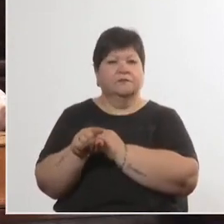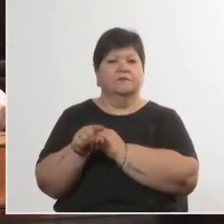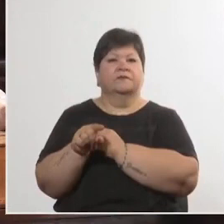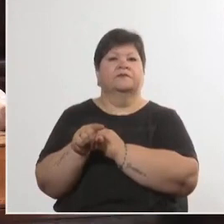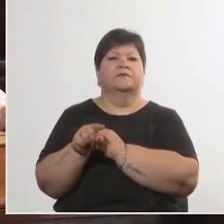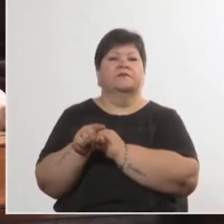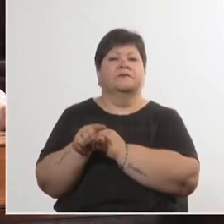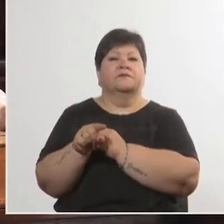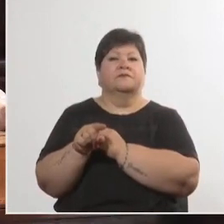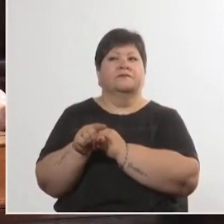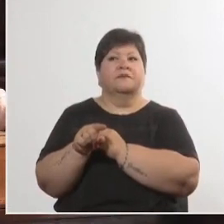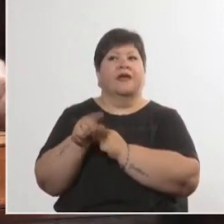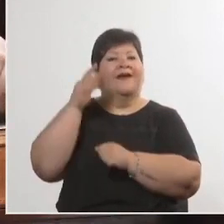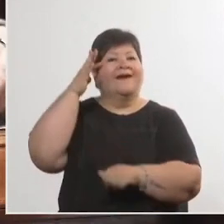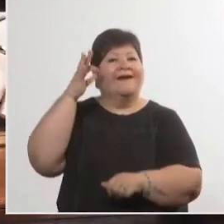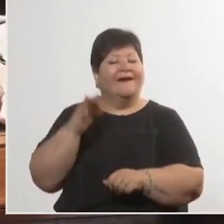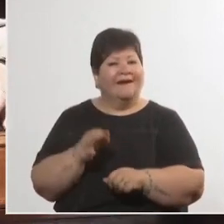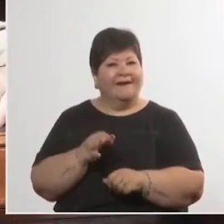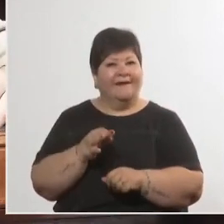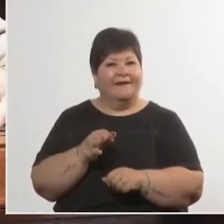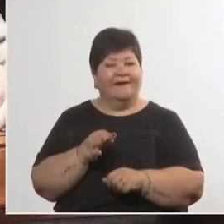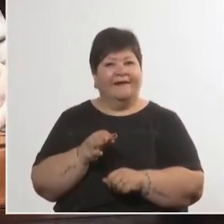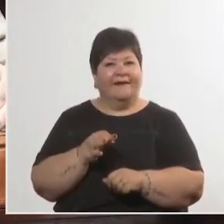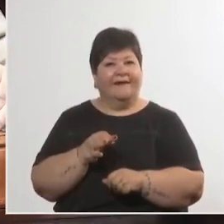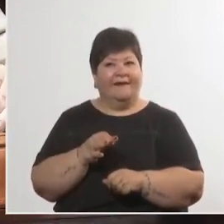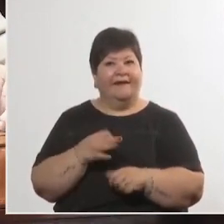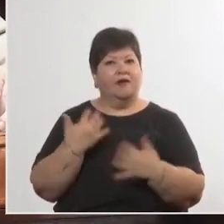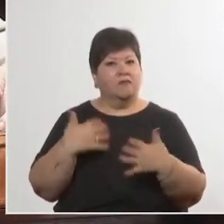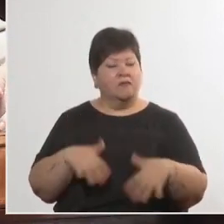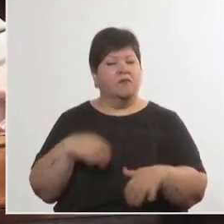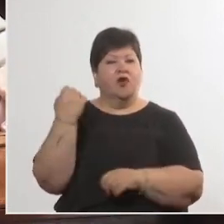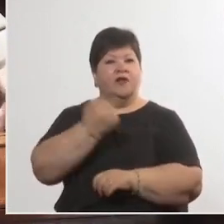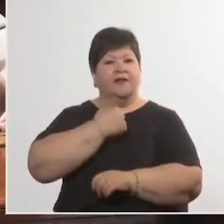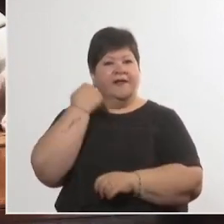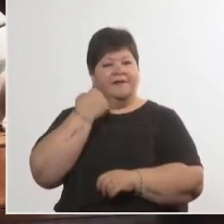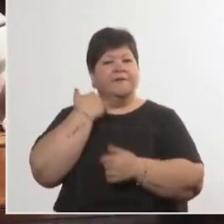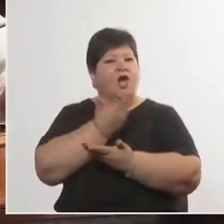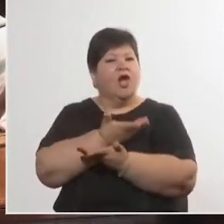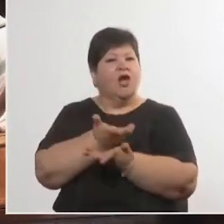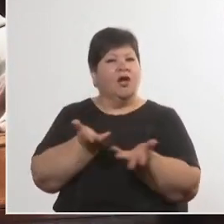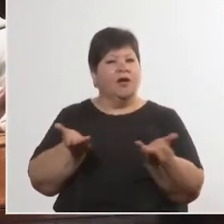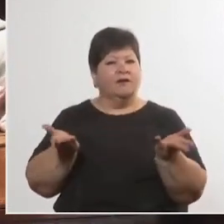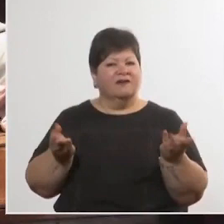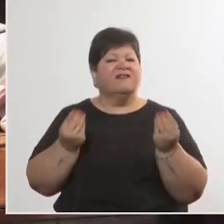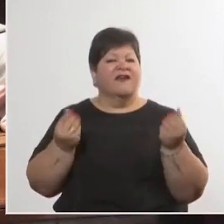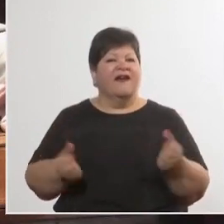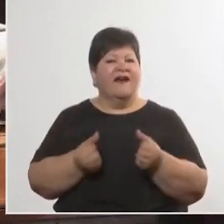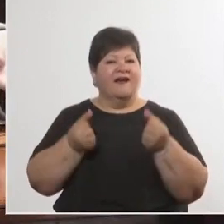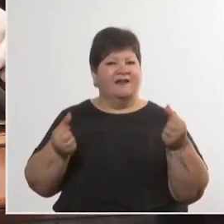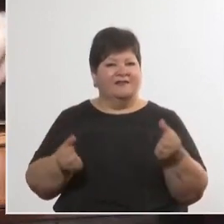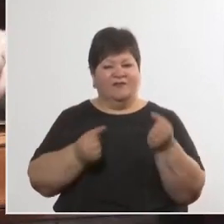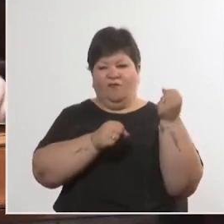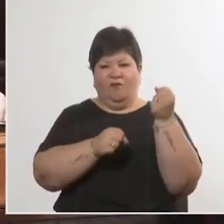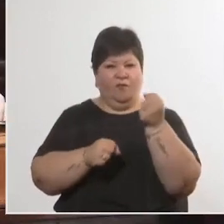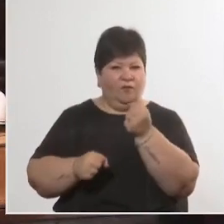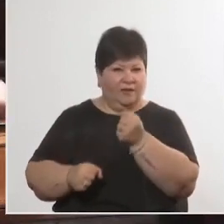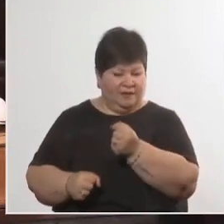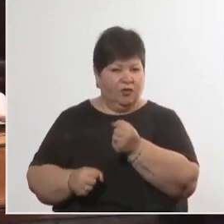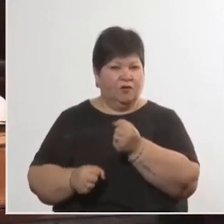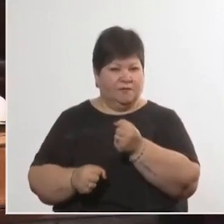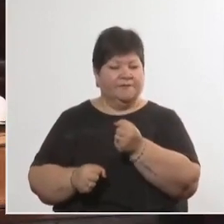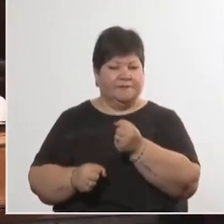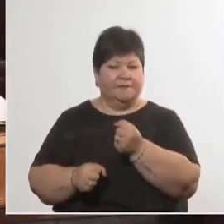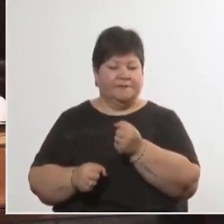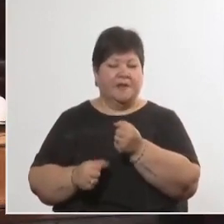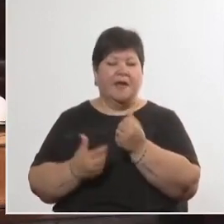y que yo creo que son dignas de destaque por lo que significa para determinados públicos